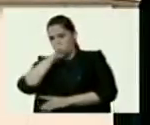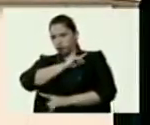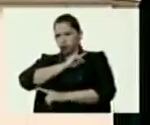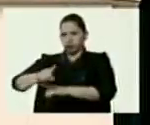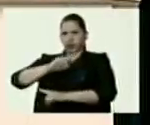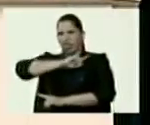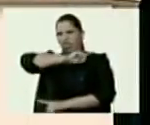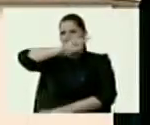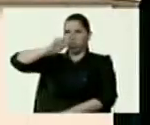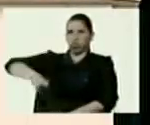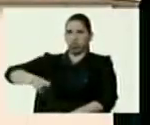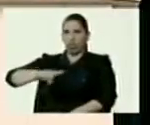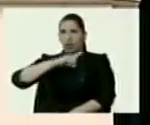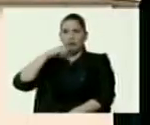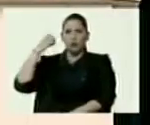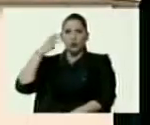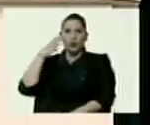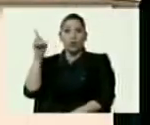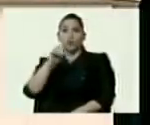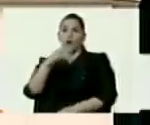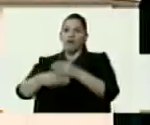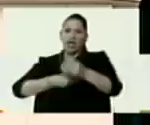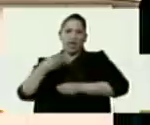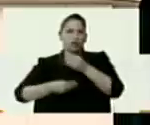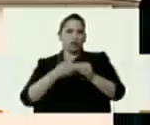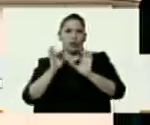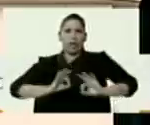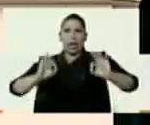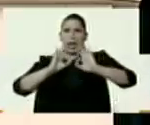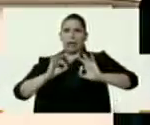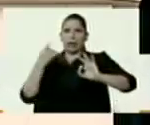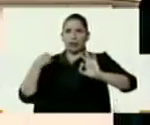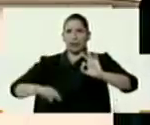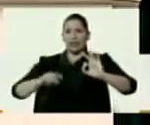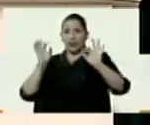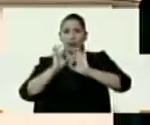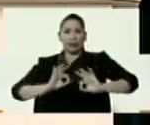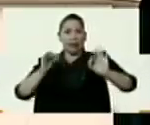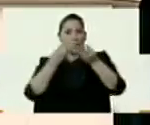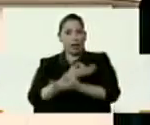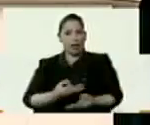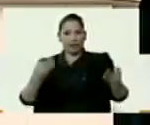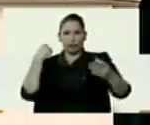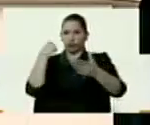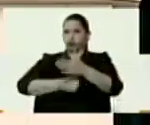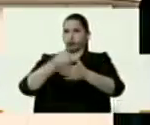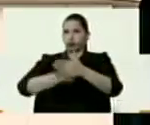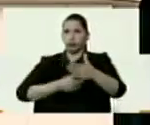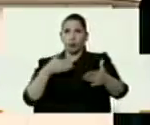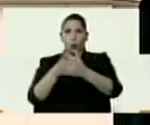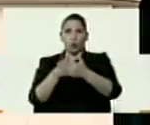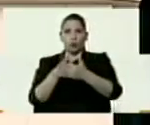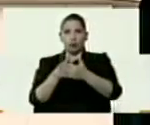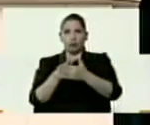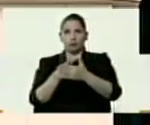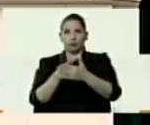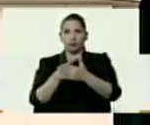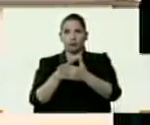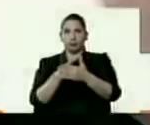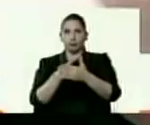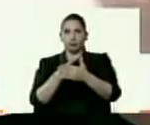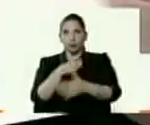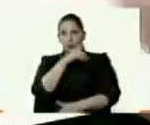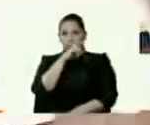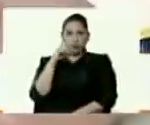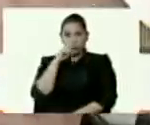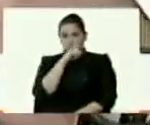lacayo Iván Duque y le dijo que no había hecho nada y que no había tenido ningún tipo de éxito en la lucha contra las drogas